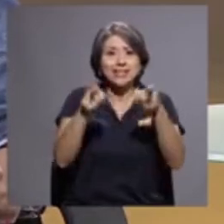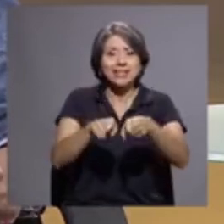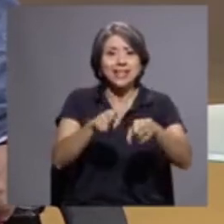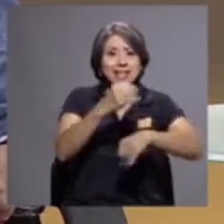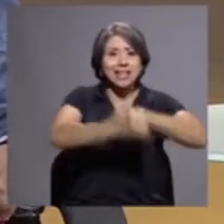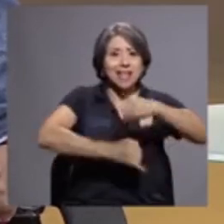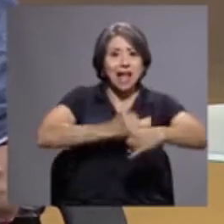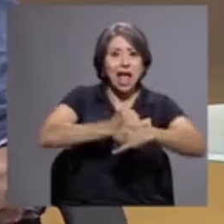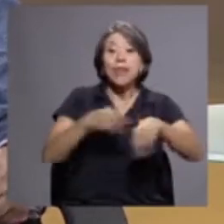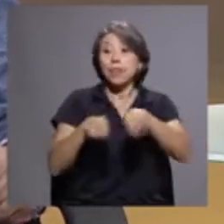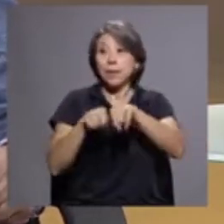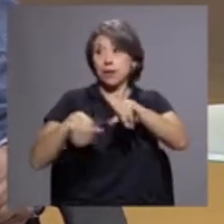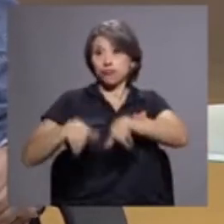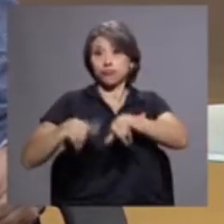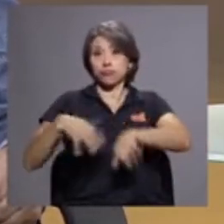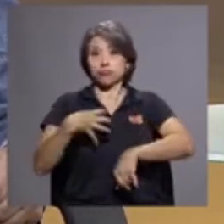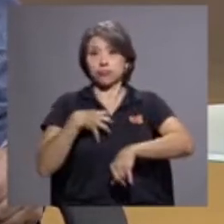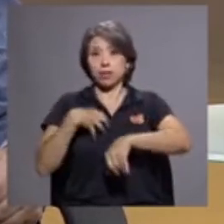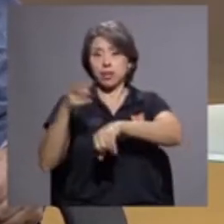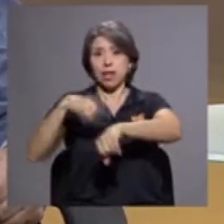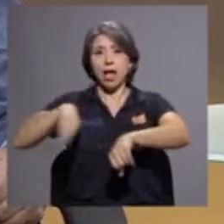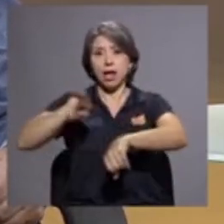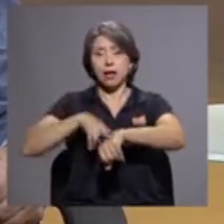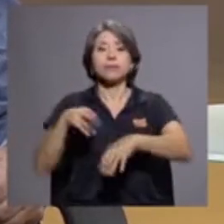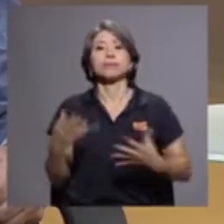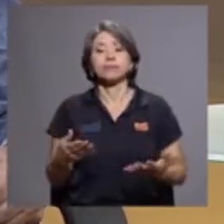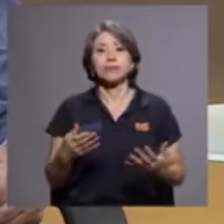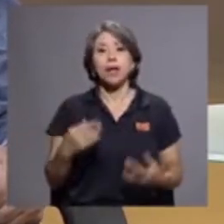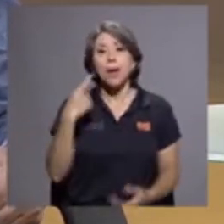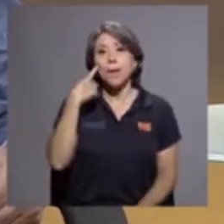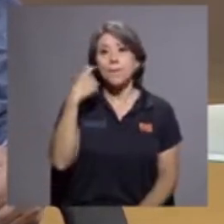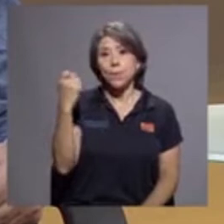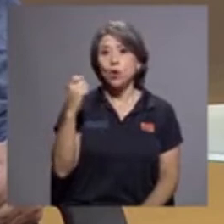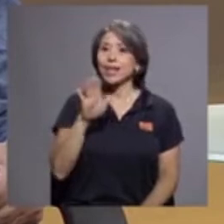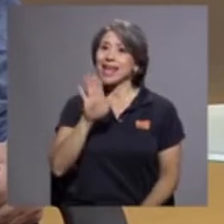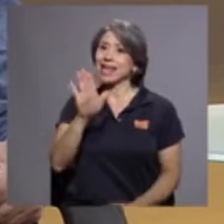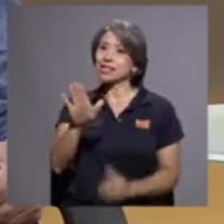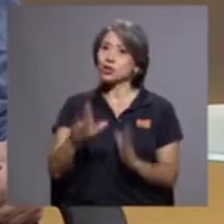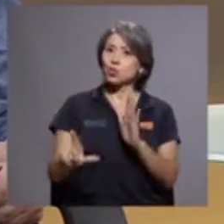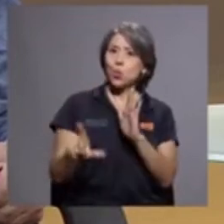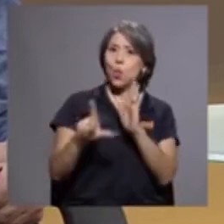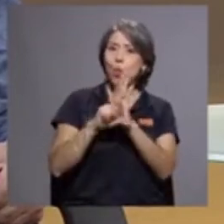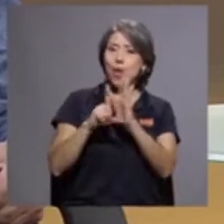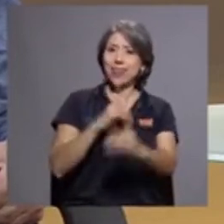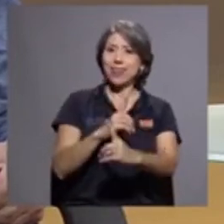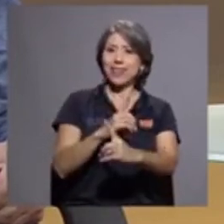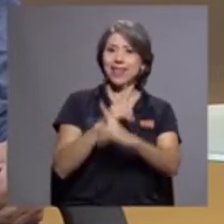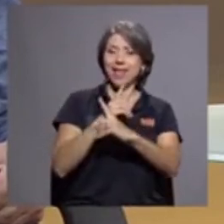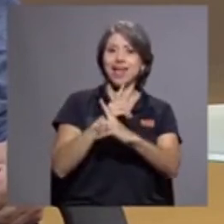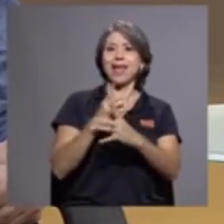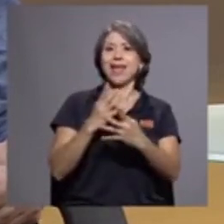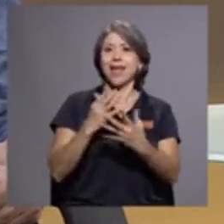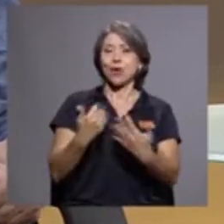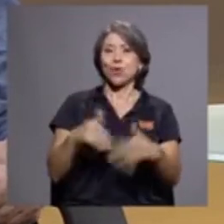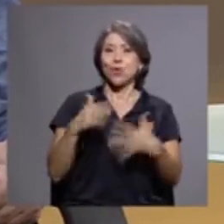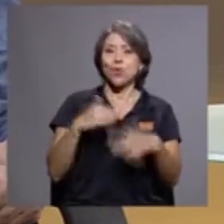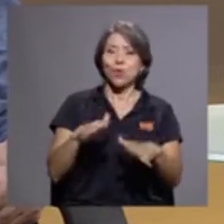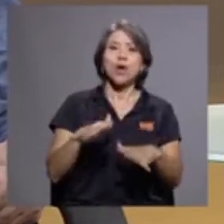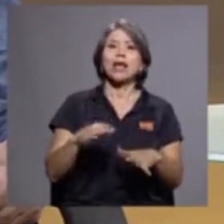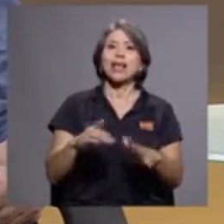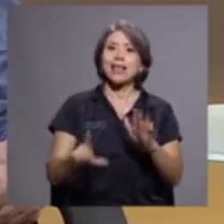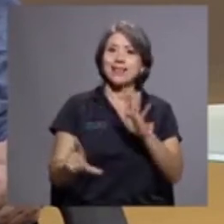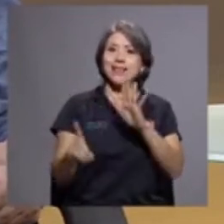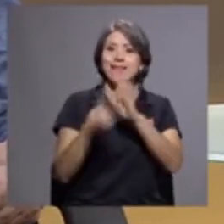Porque si bien es cierto, como le decía, es el derecho legítimo a la defensa de la educación superior